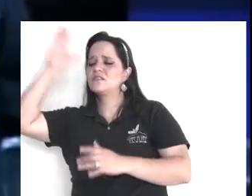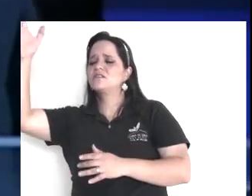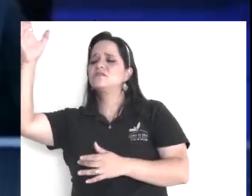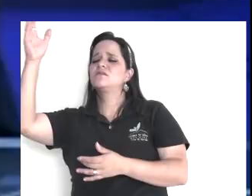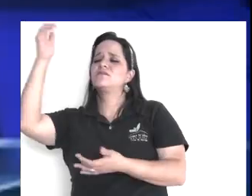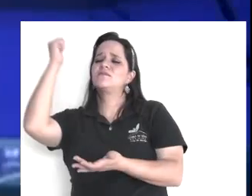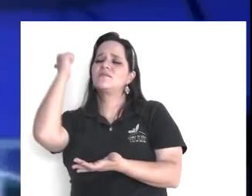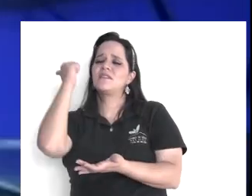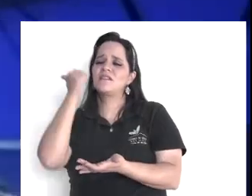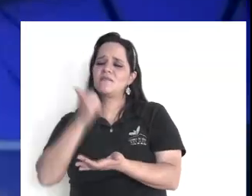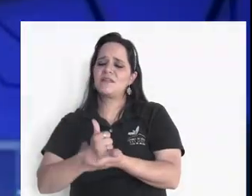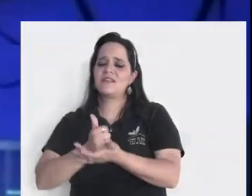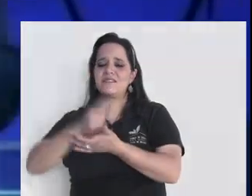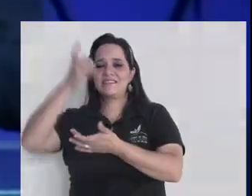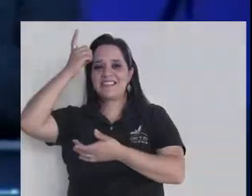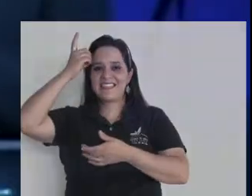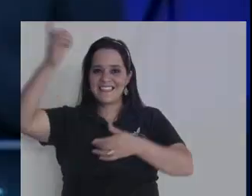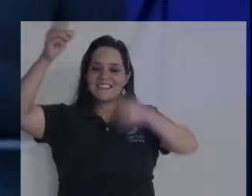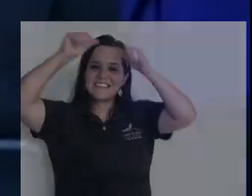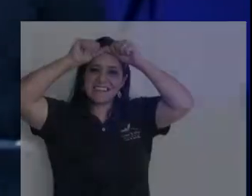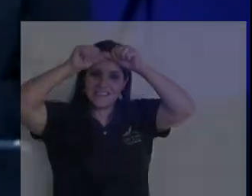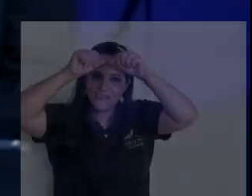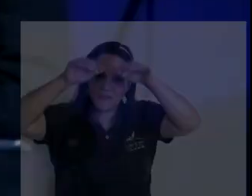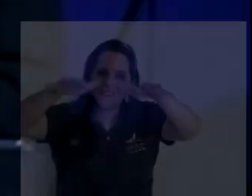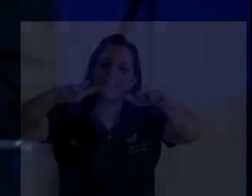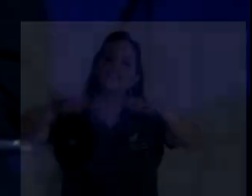amén, que Dios les bendiga hermanos,